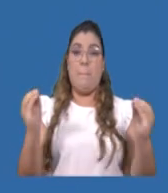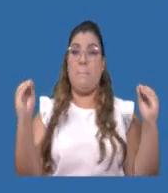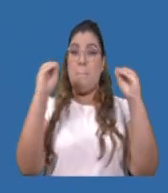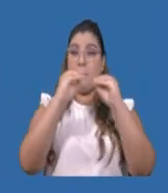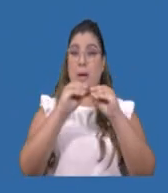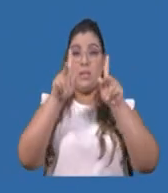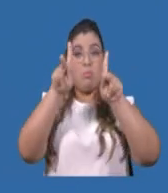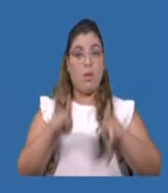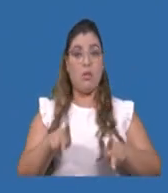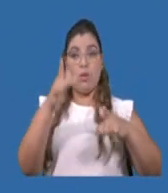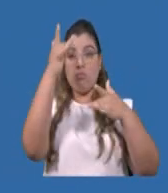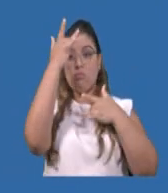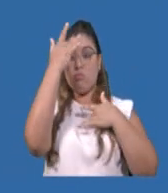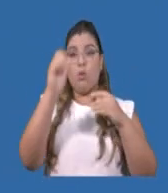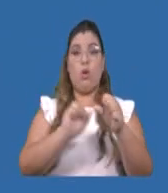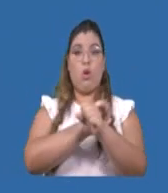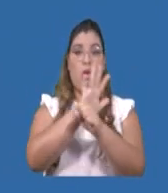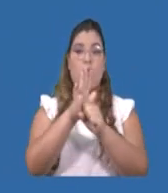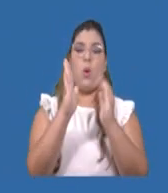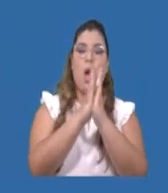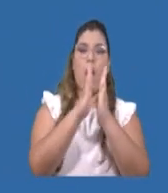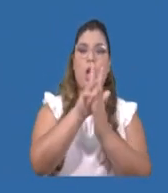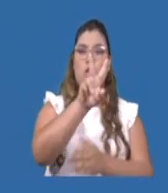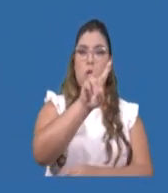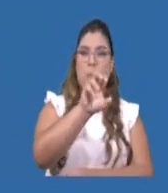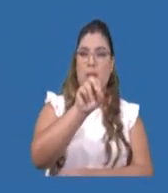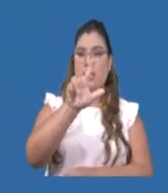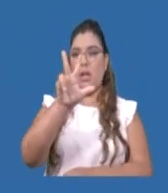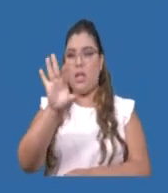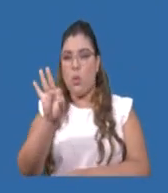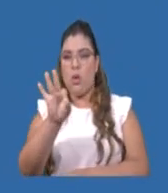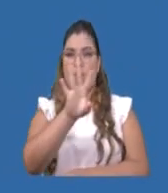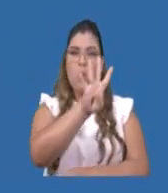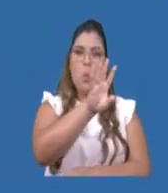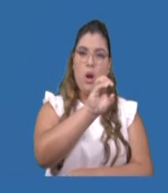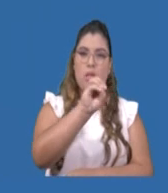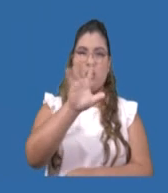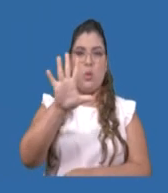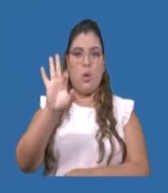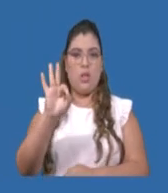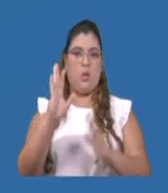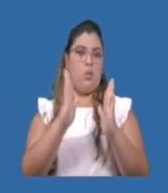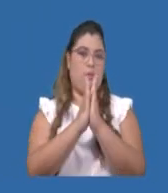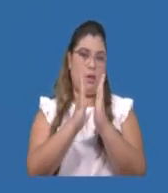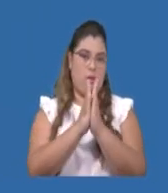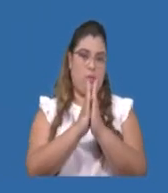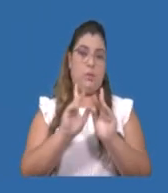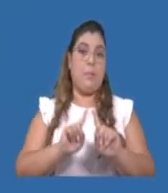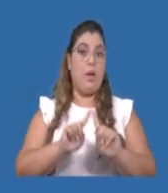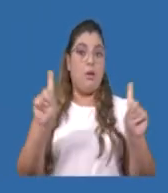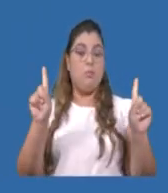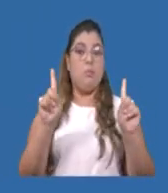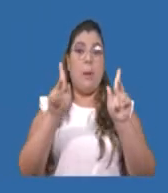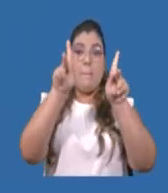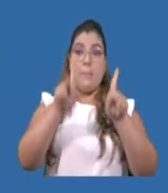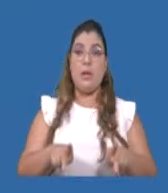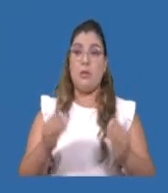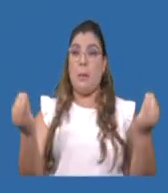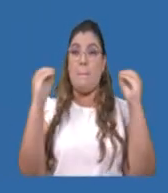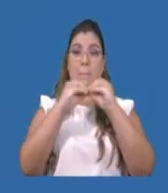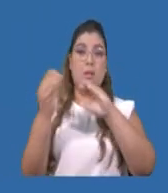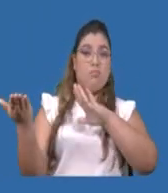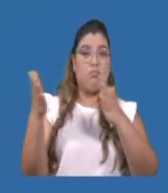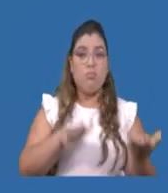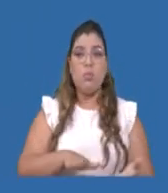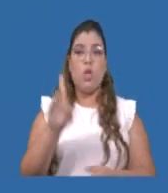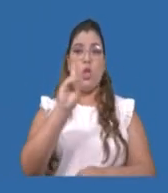confirmados está entre los 20, 39 y 40 y 59 años. Sin embargo, la mayor tasa de letalidad está